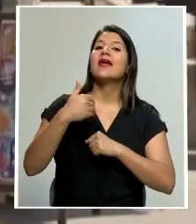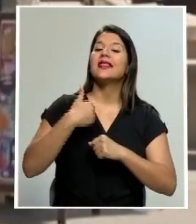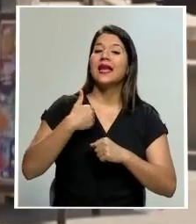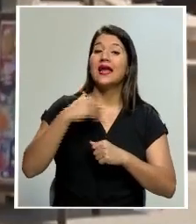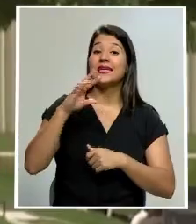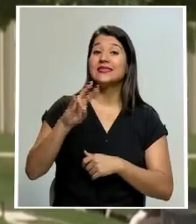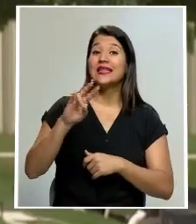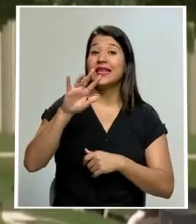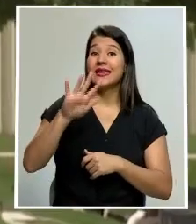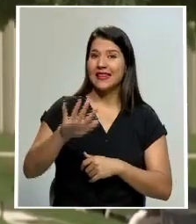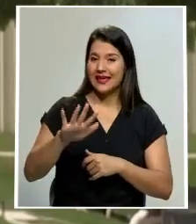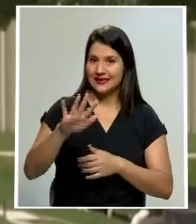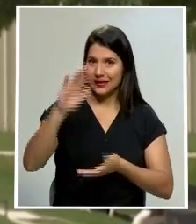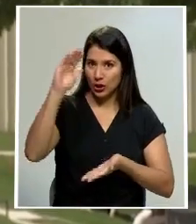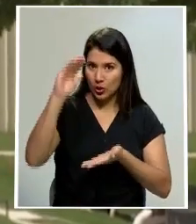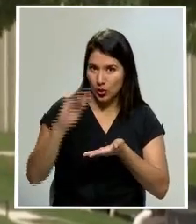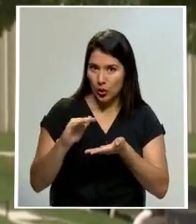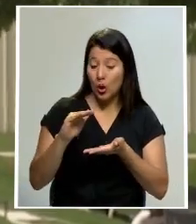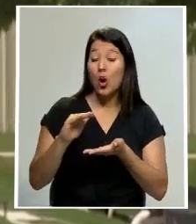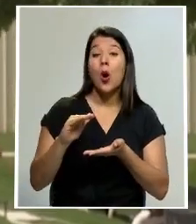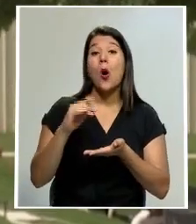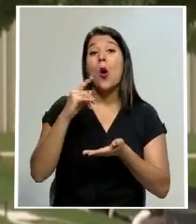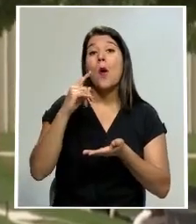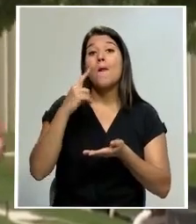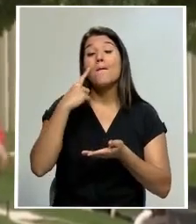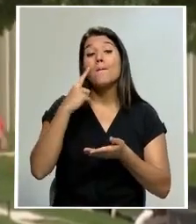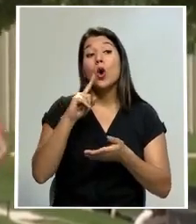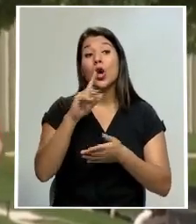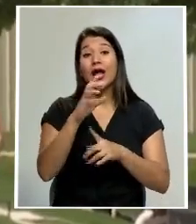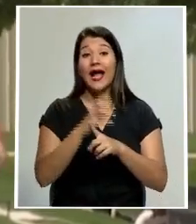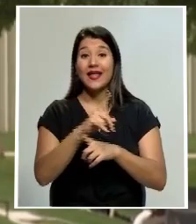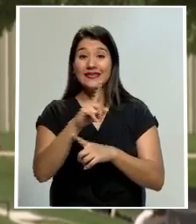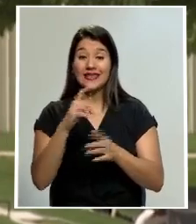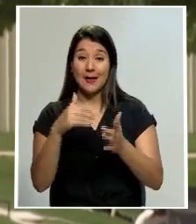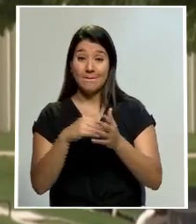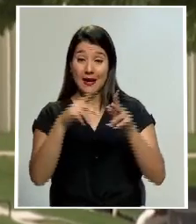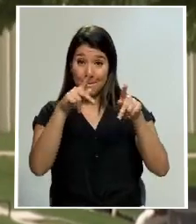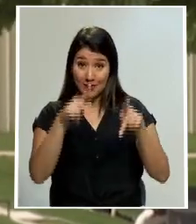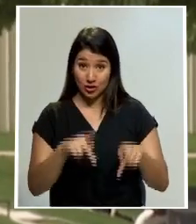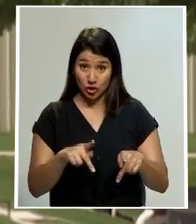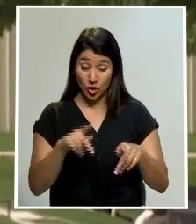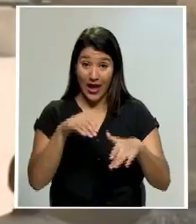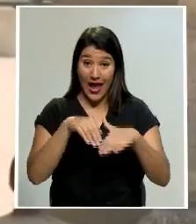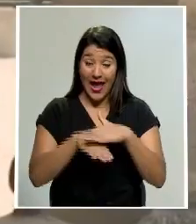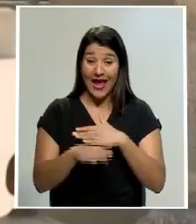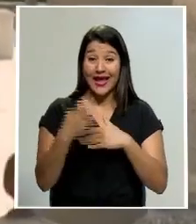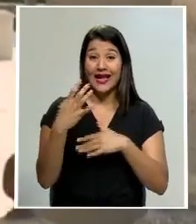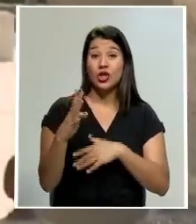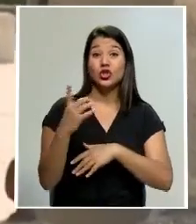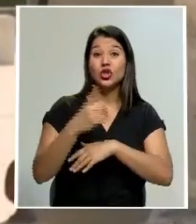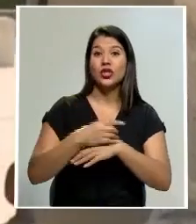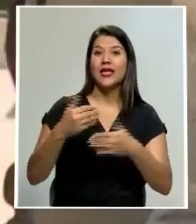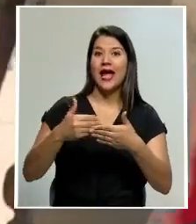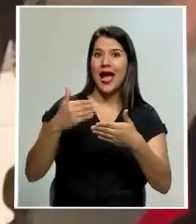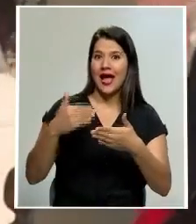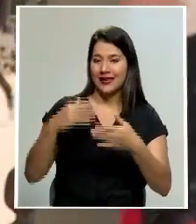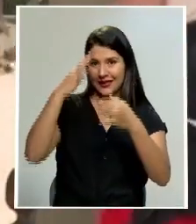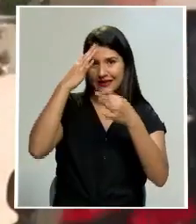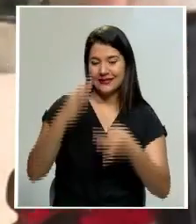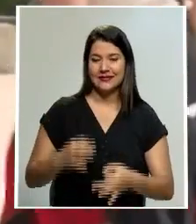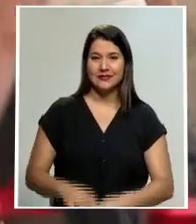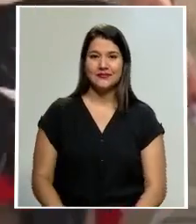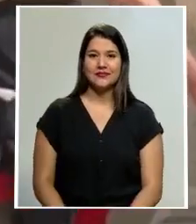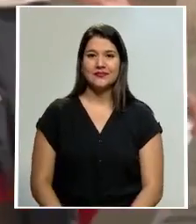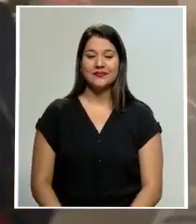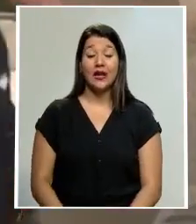75 nuevos casos de coronavirus por cada 100.000 habitantes en los 14 días previos a la toma de la decisión